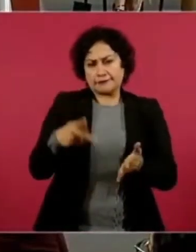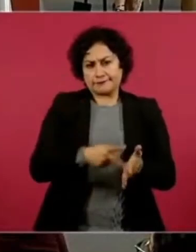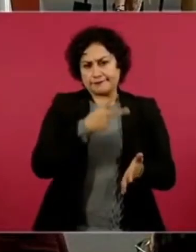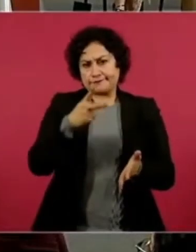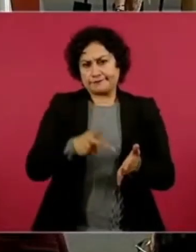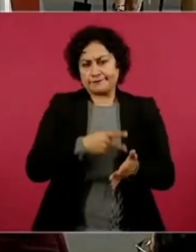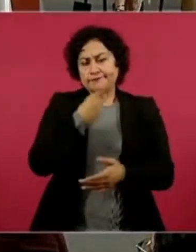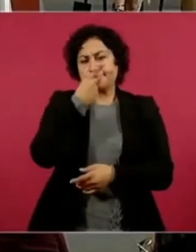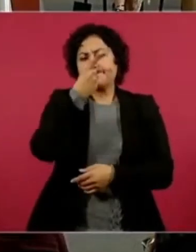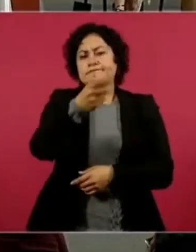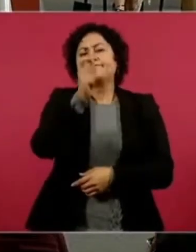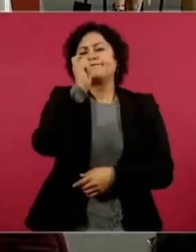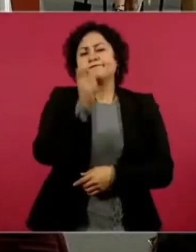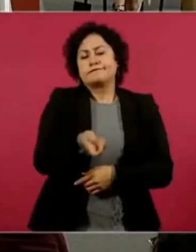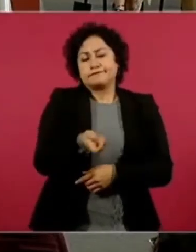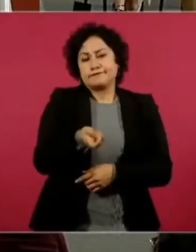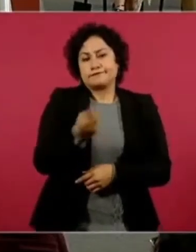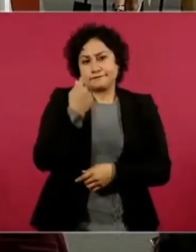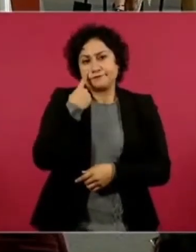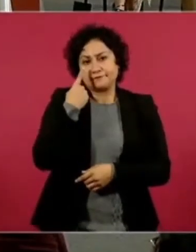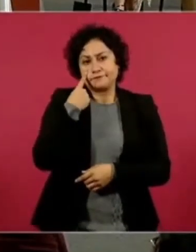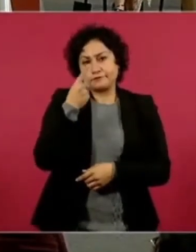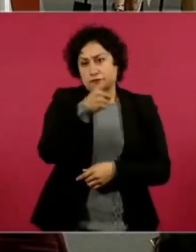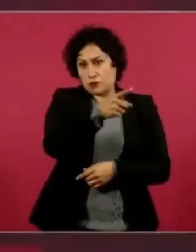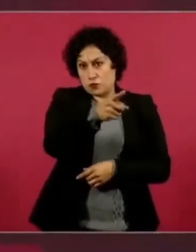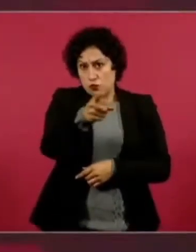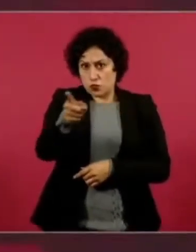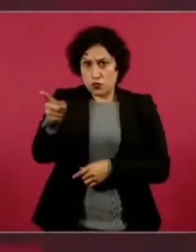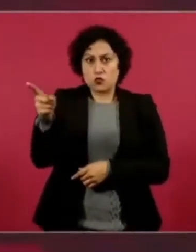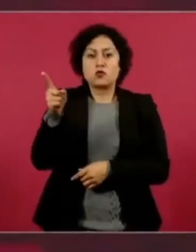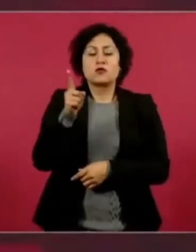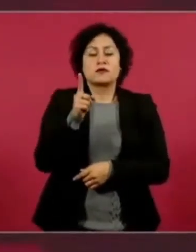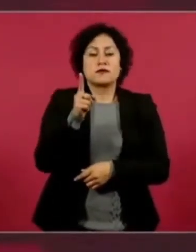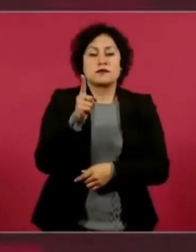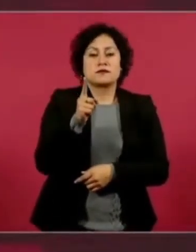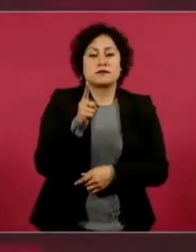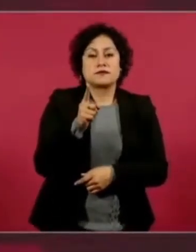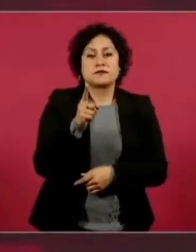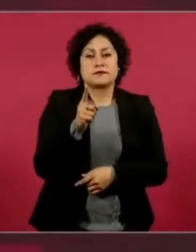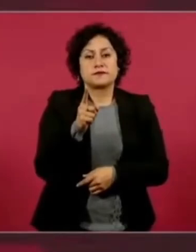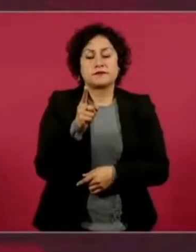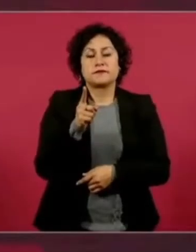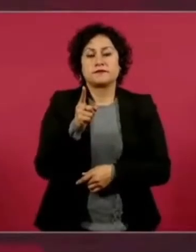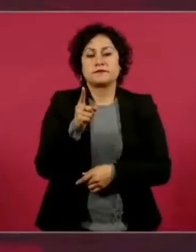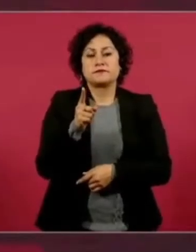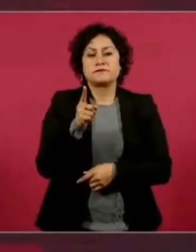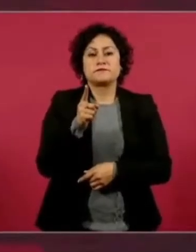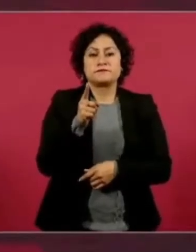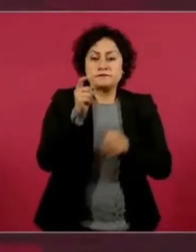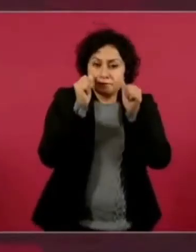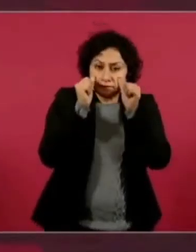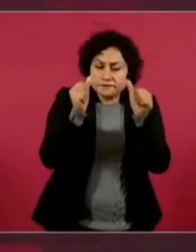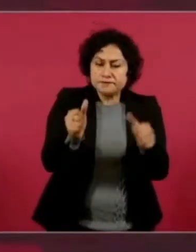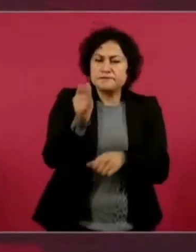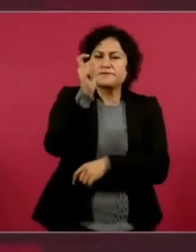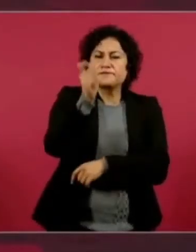pues deben de estar actualmente como 26,